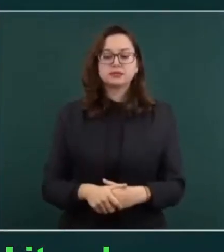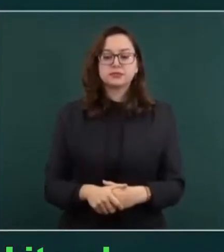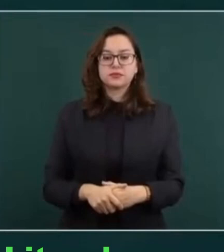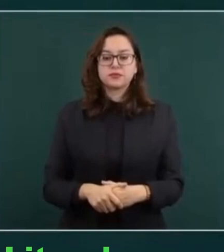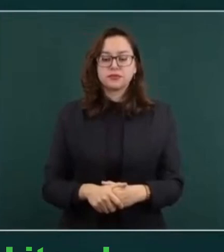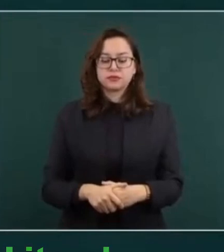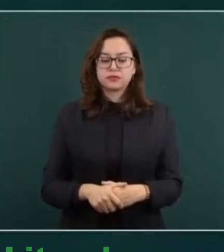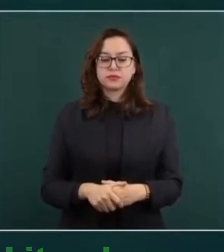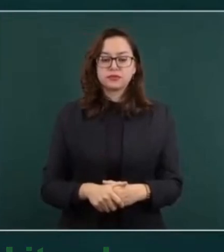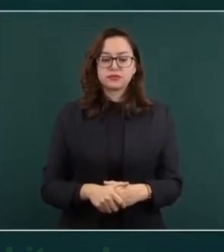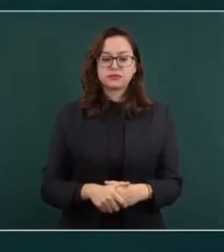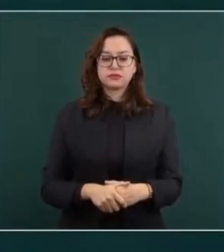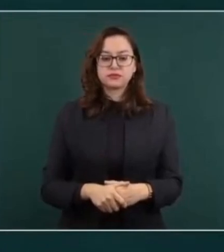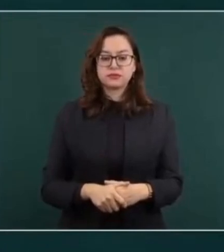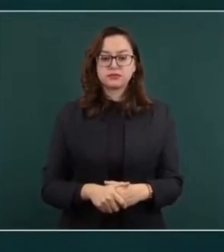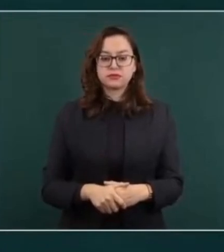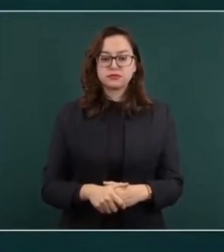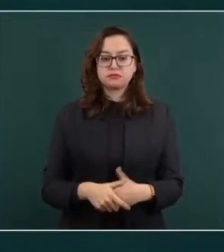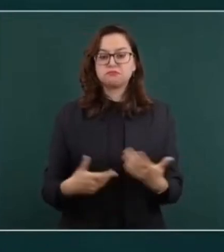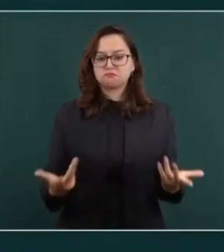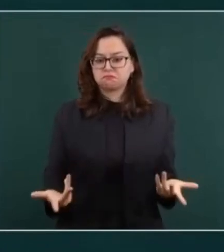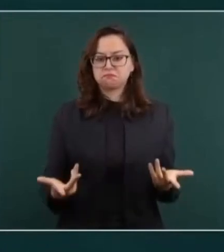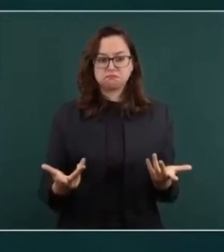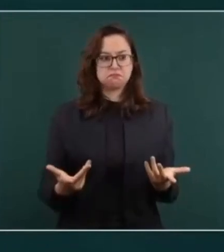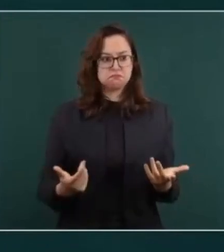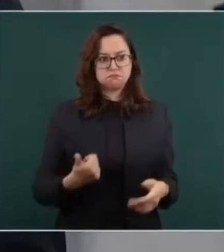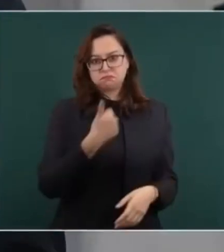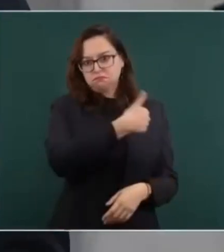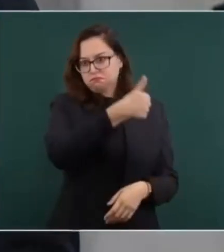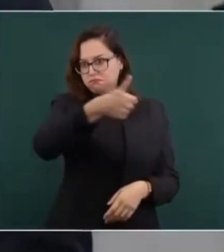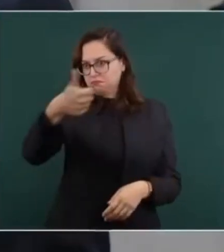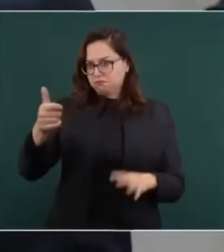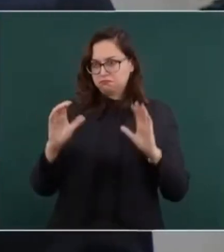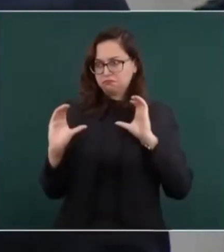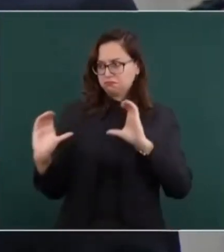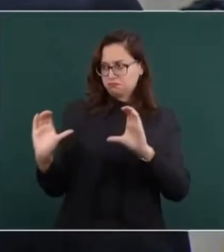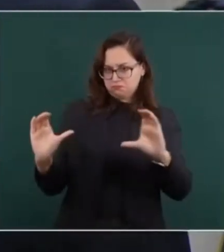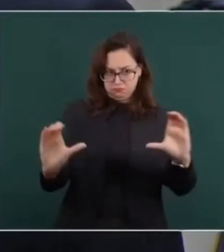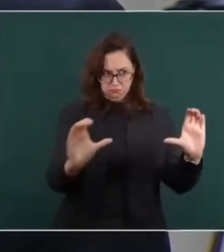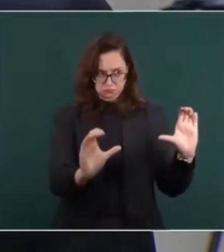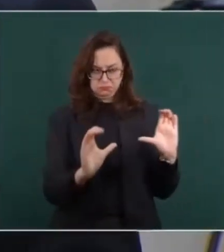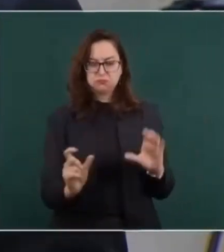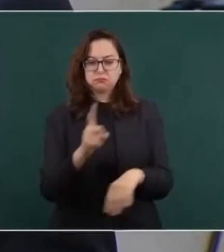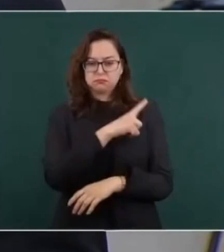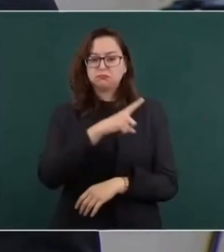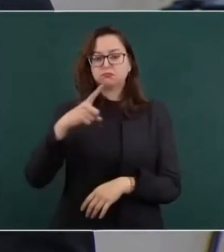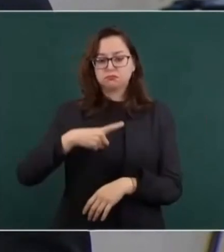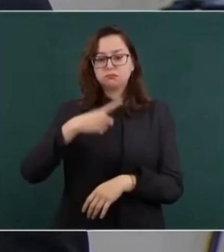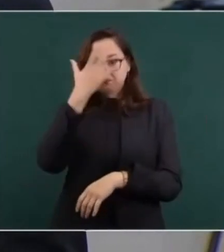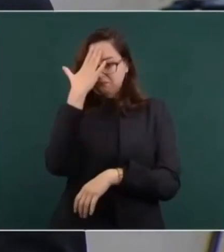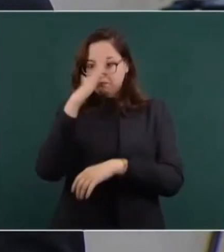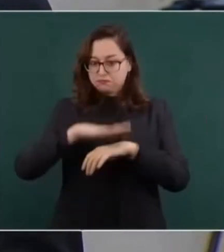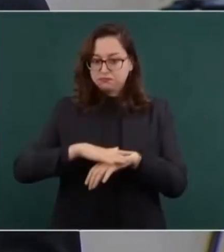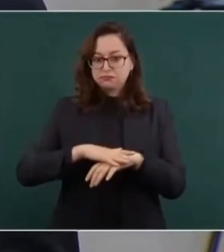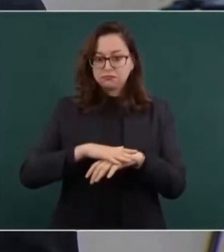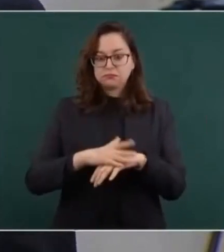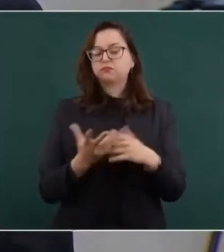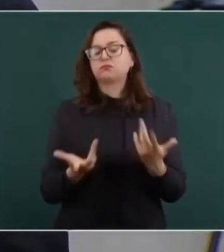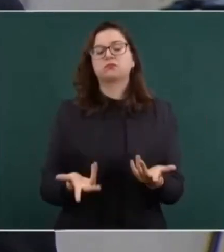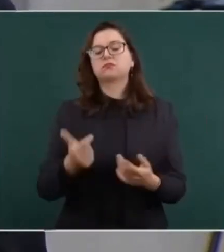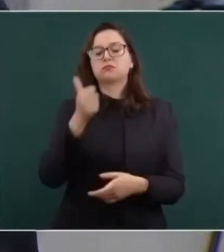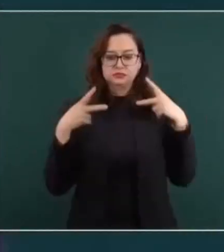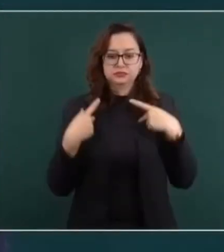Se van a cuidar, la gente de aquí siempre se ha sabido